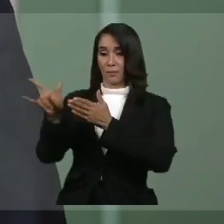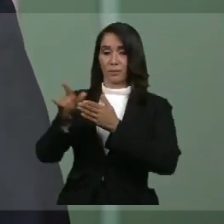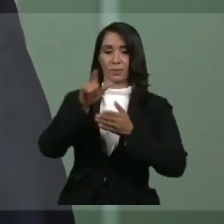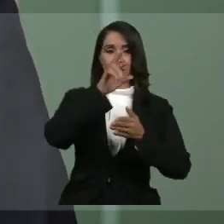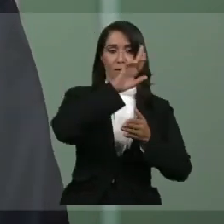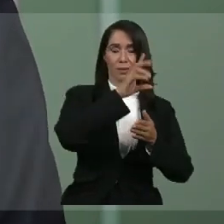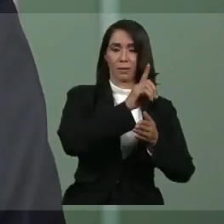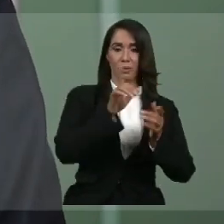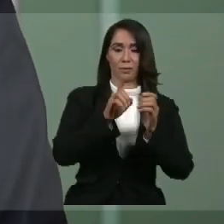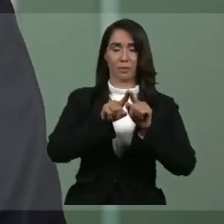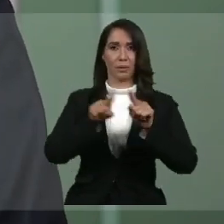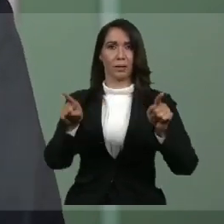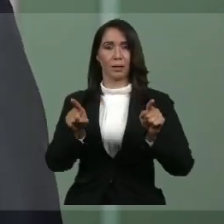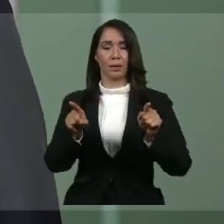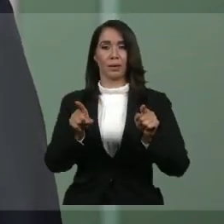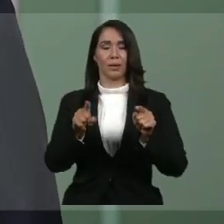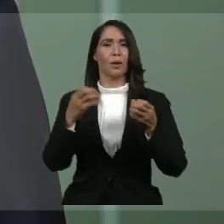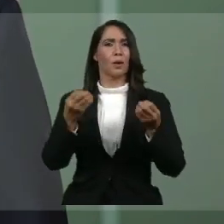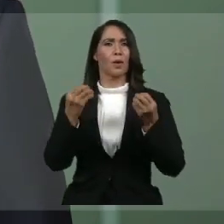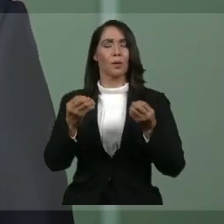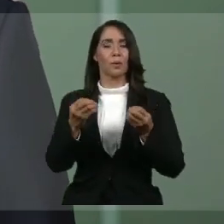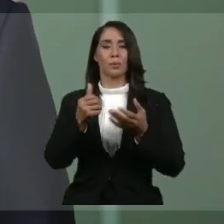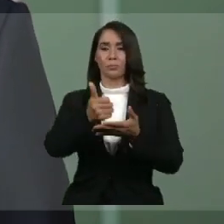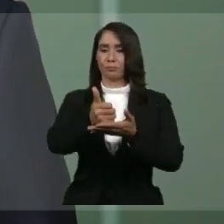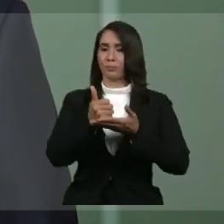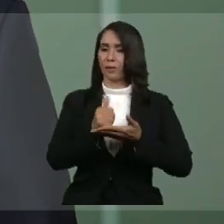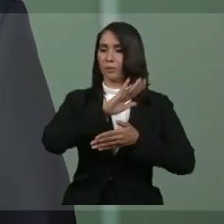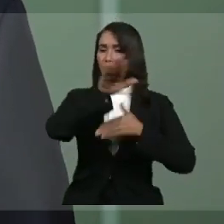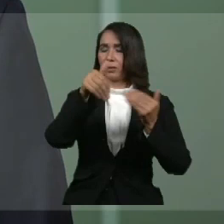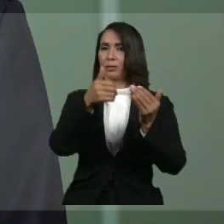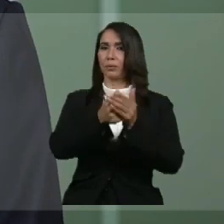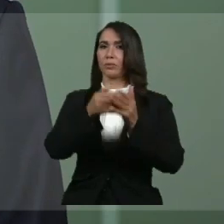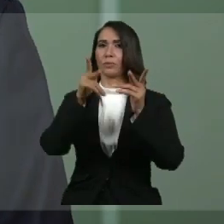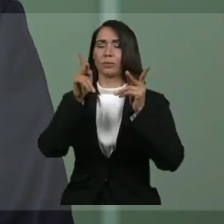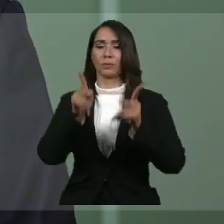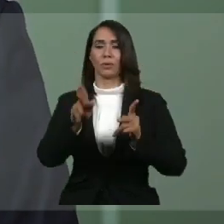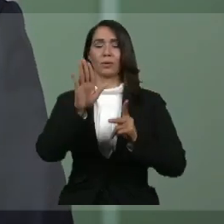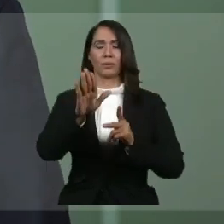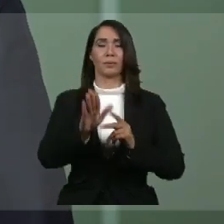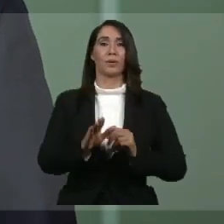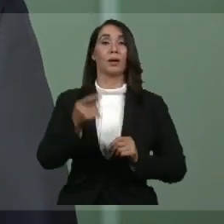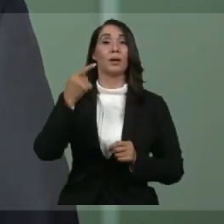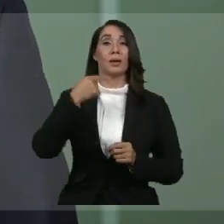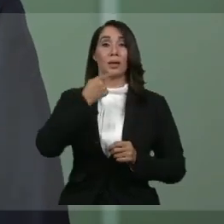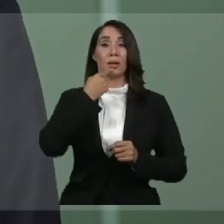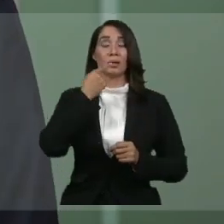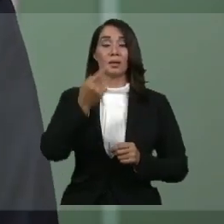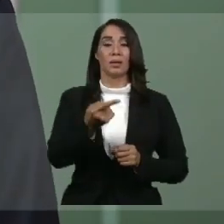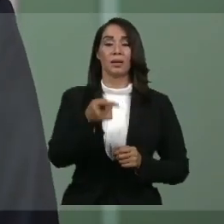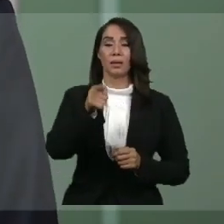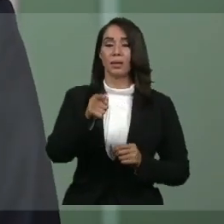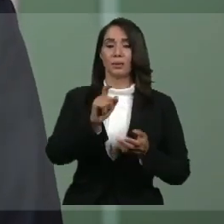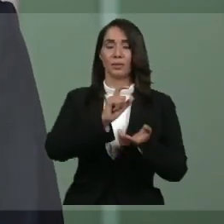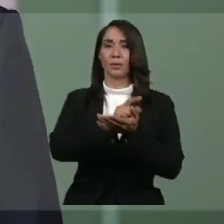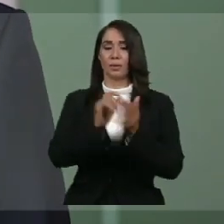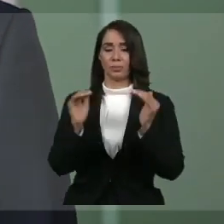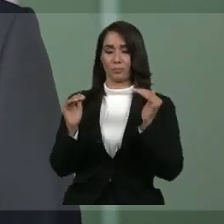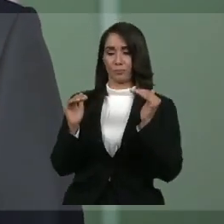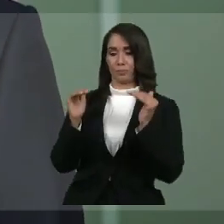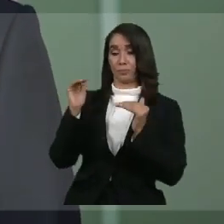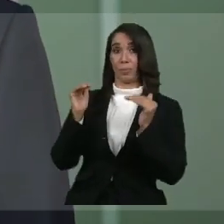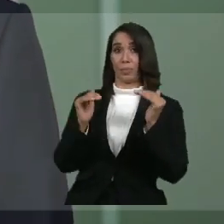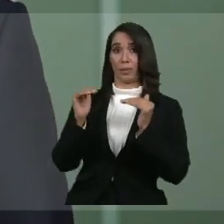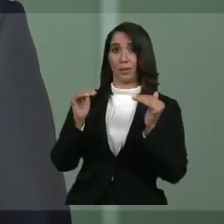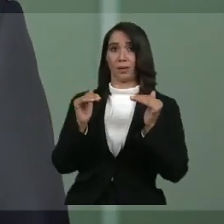logrado gracias a la ayuda de todos ustedes. Y pueden creerme si les digo que realizar esta comparación